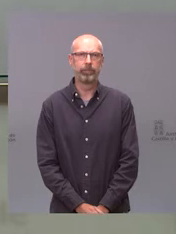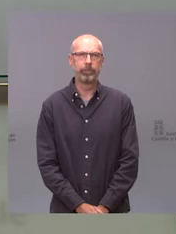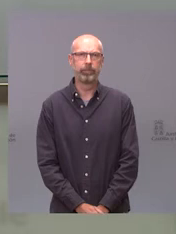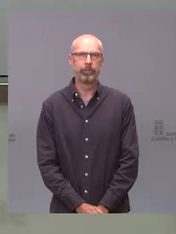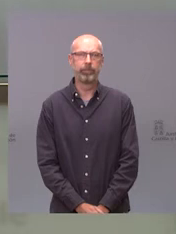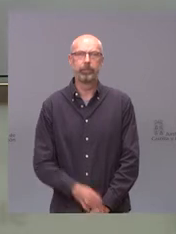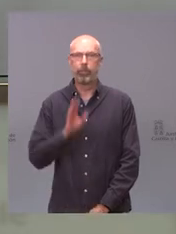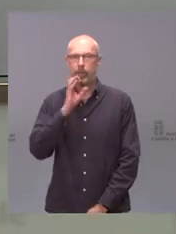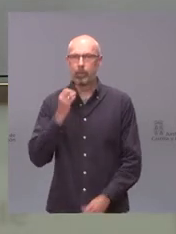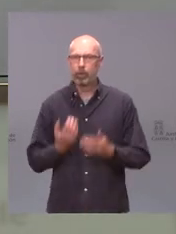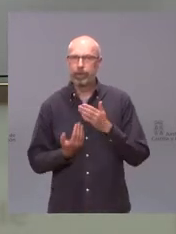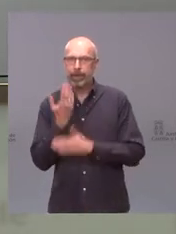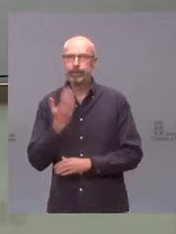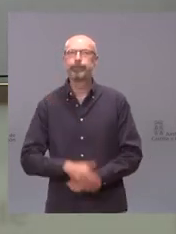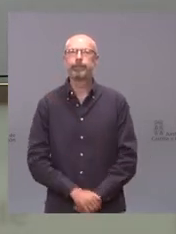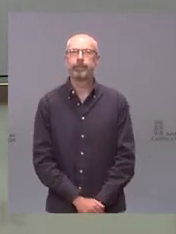Muy bien, buenos días.